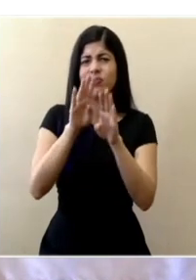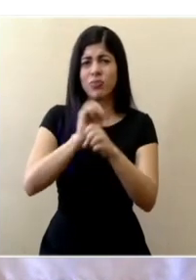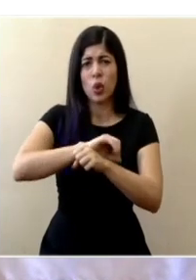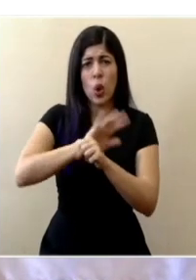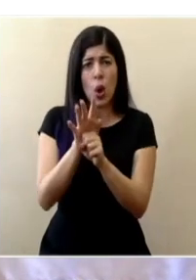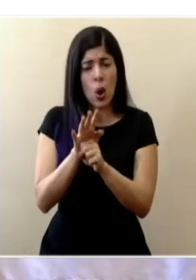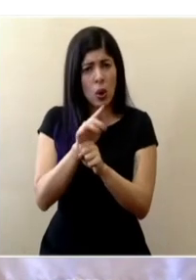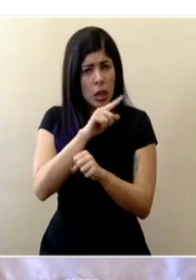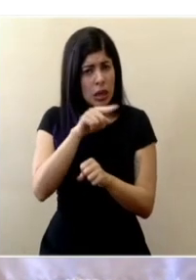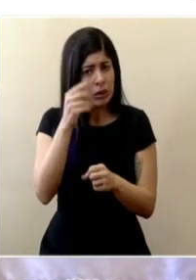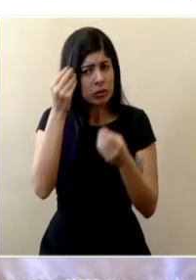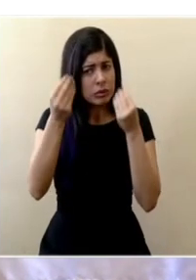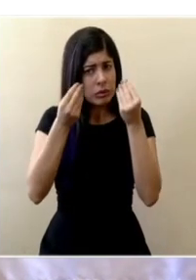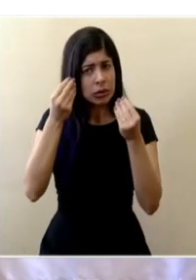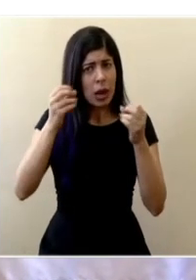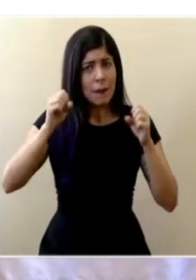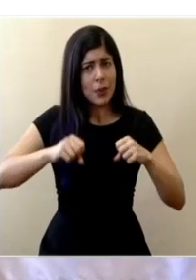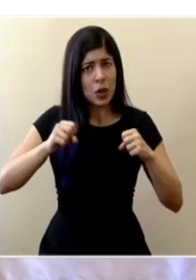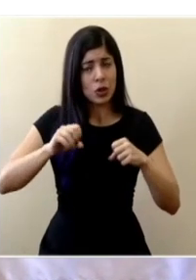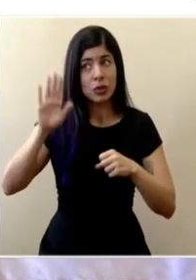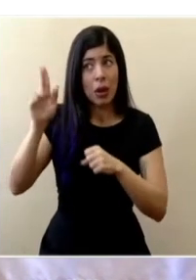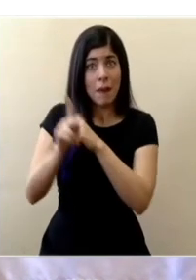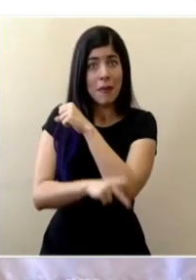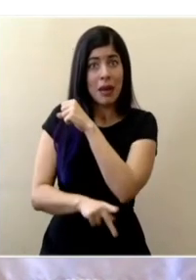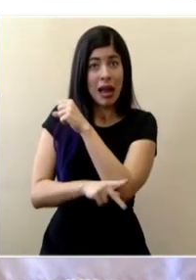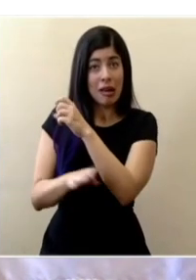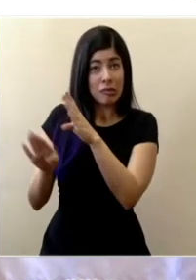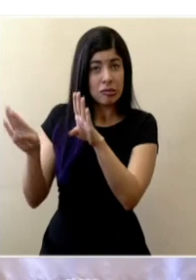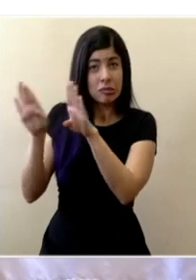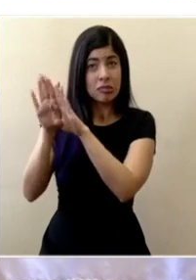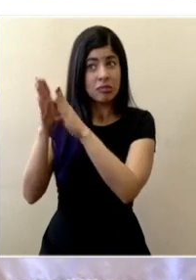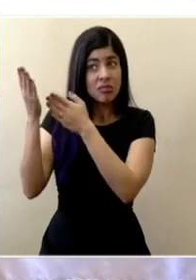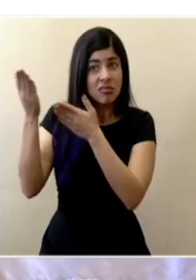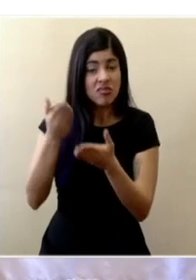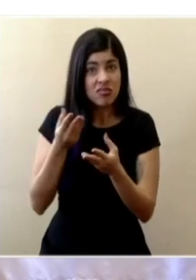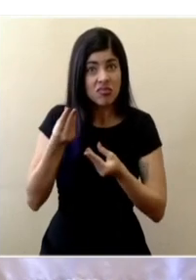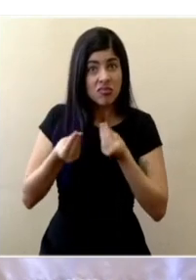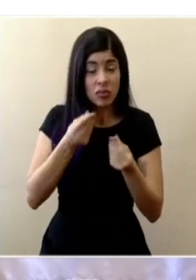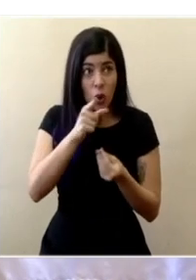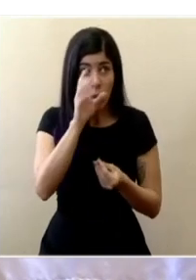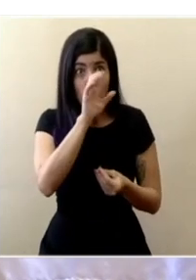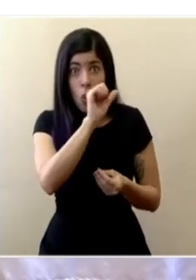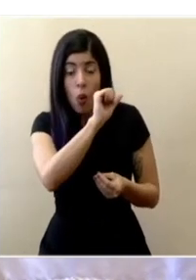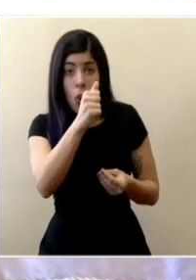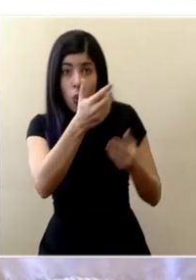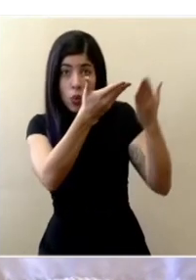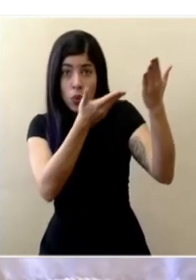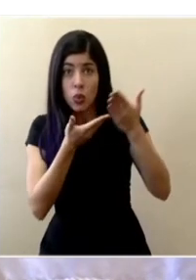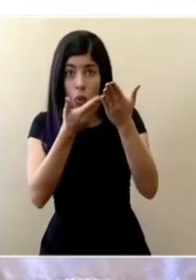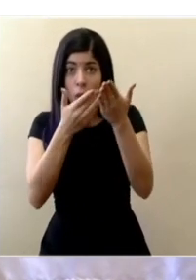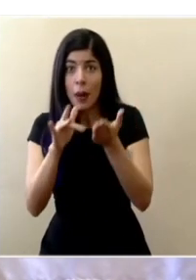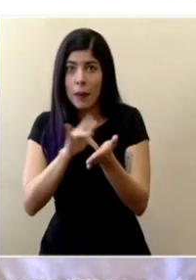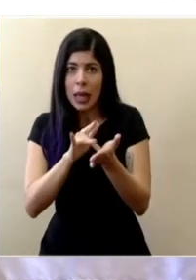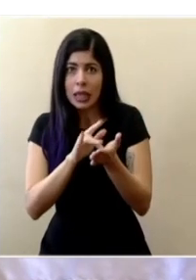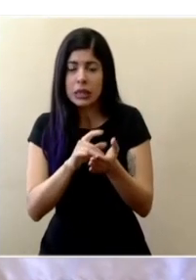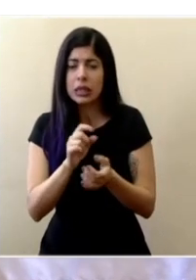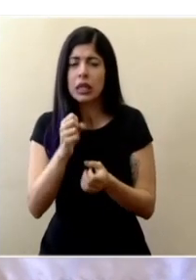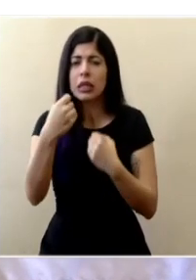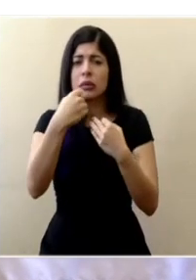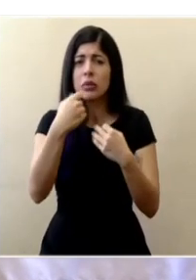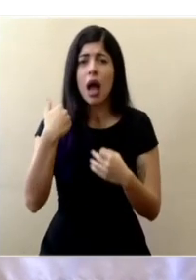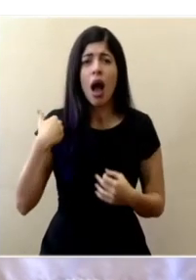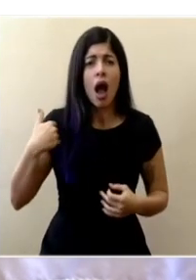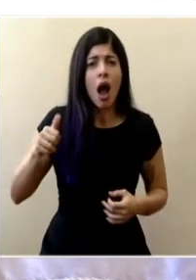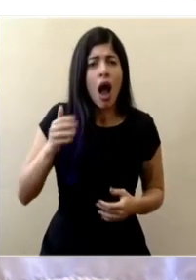se ha evaluado el impacto que la paralización de este país pueda tener buscan otros proveedores y si puede explicar que existan otros